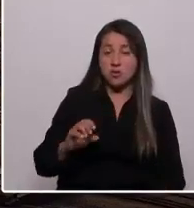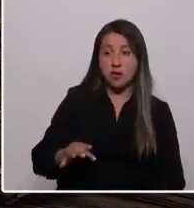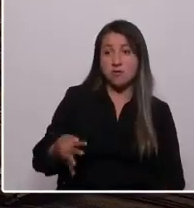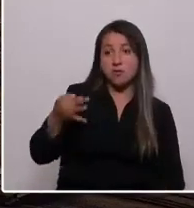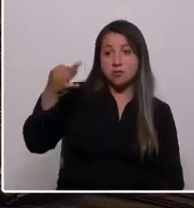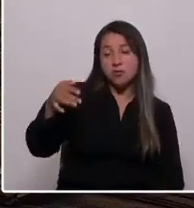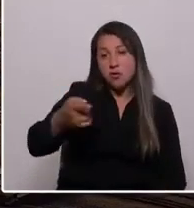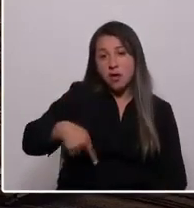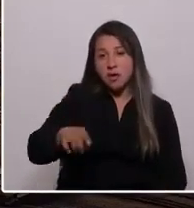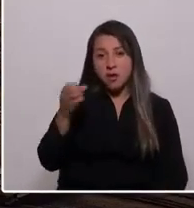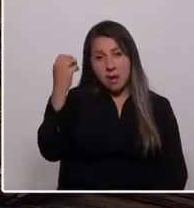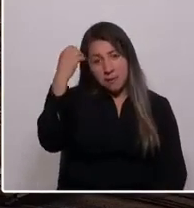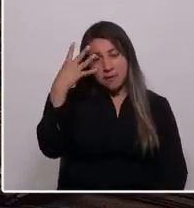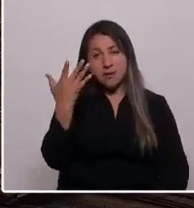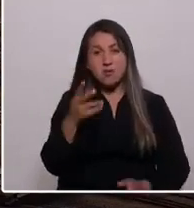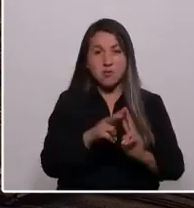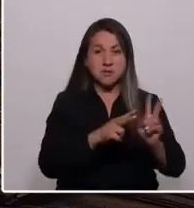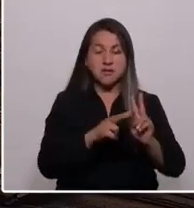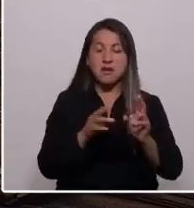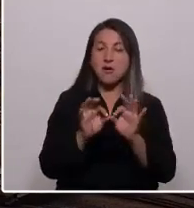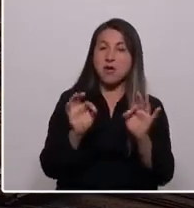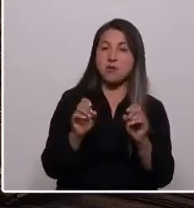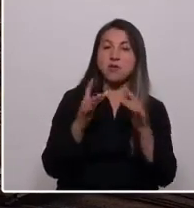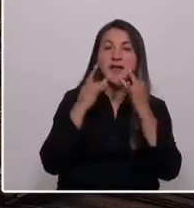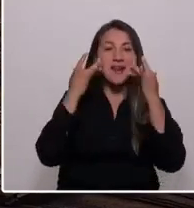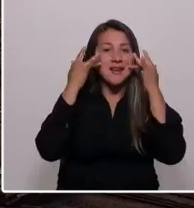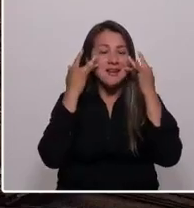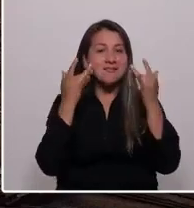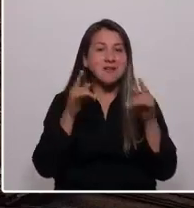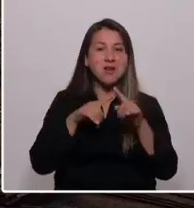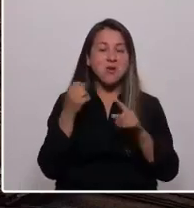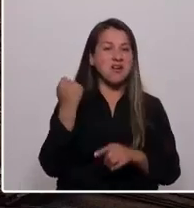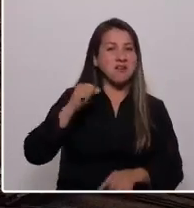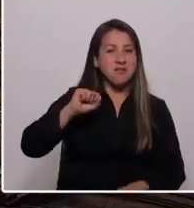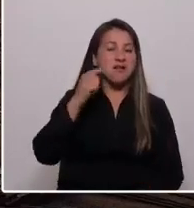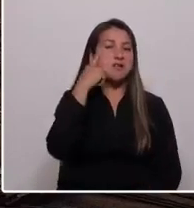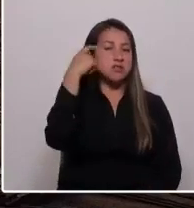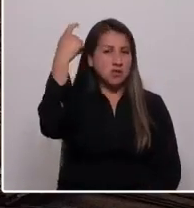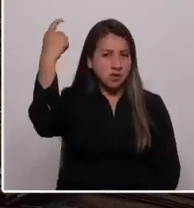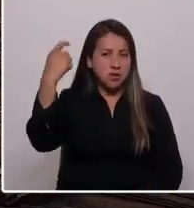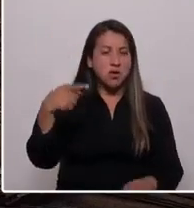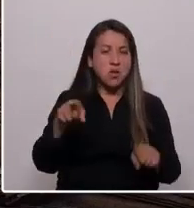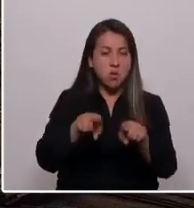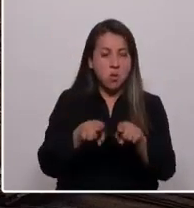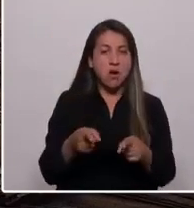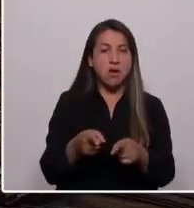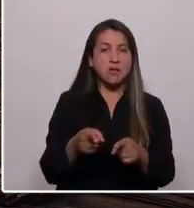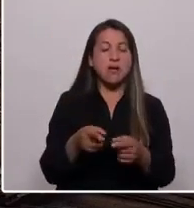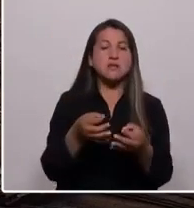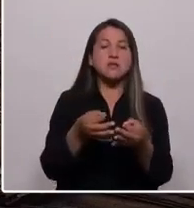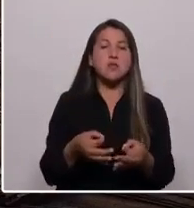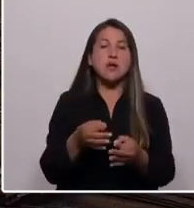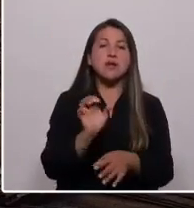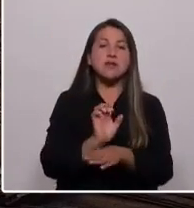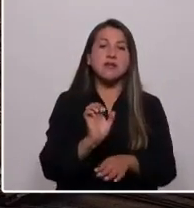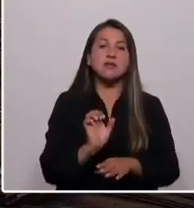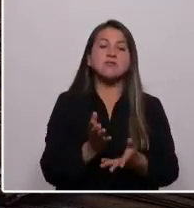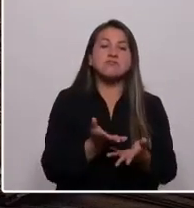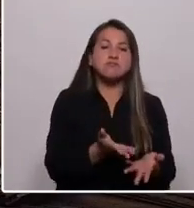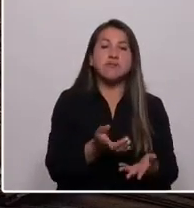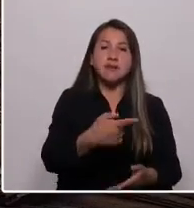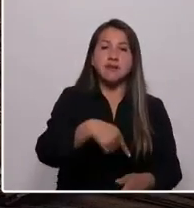Una educación libre, alegre, sonriente, rebelde, soñadora. Un Estado garante que se haga cargo orgulloso de la